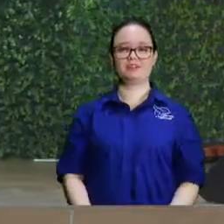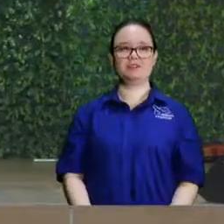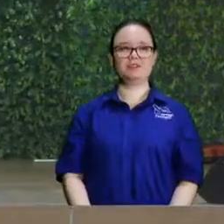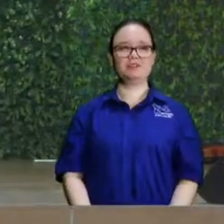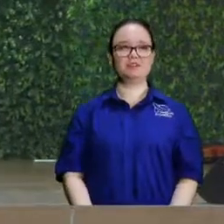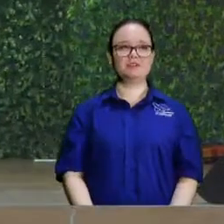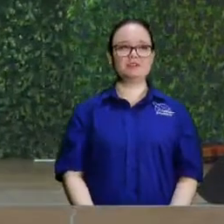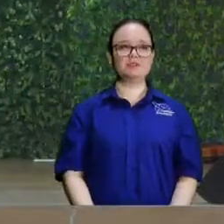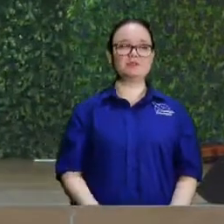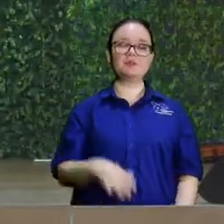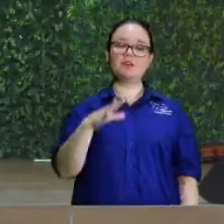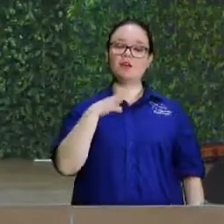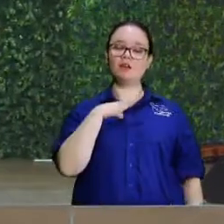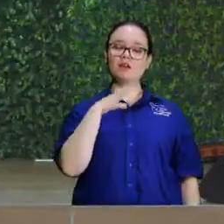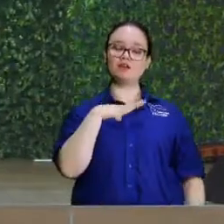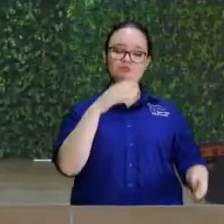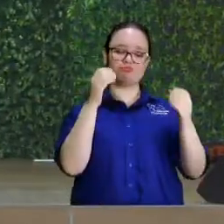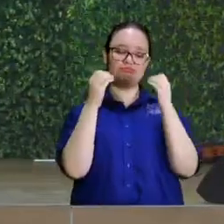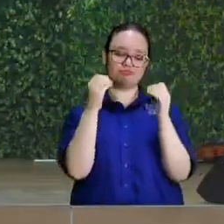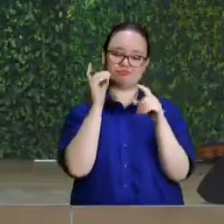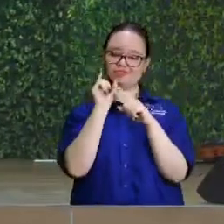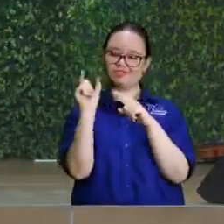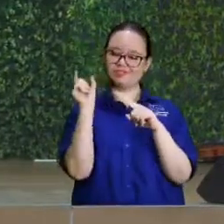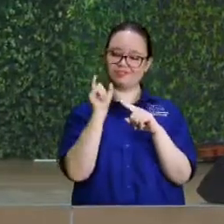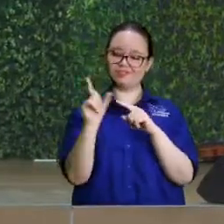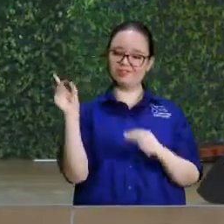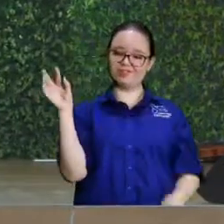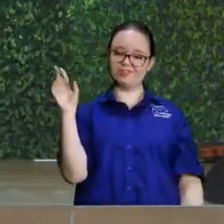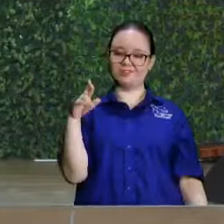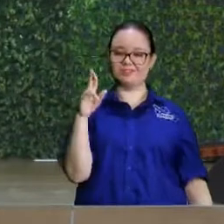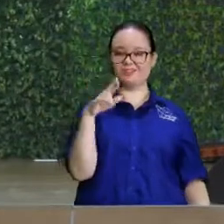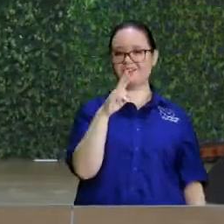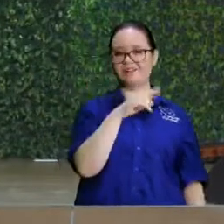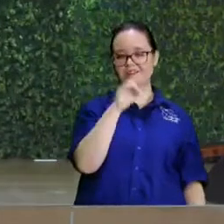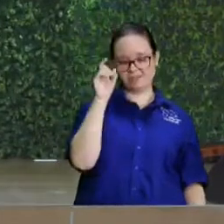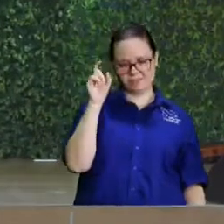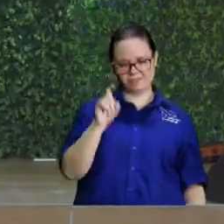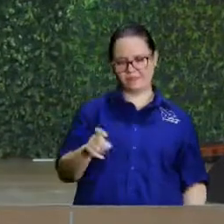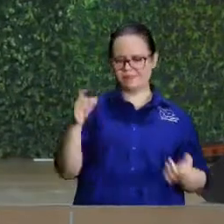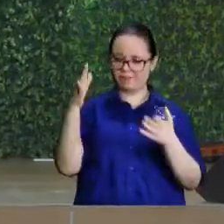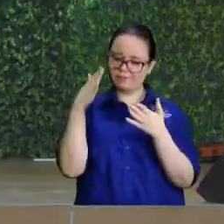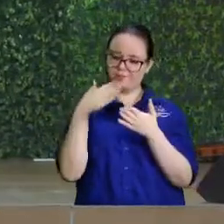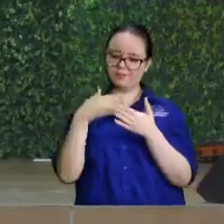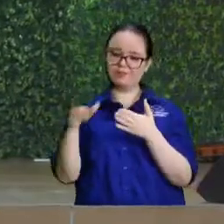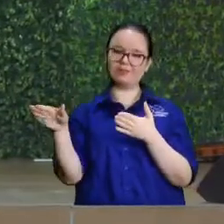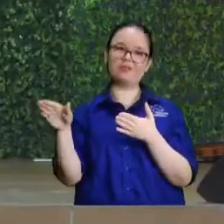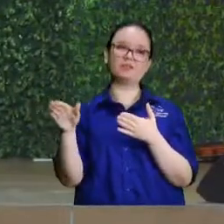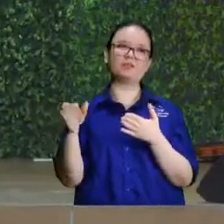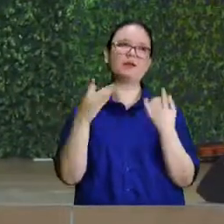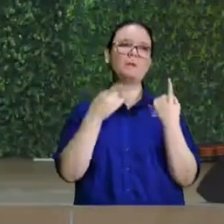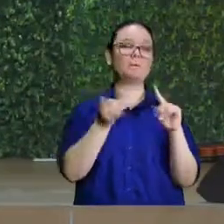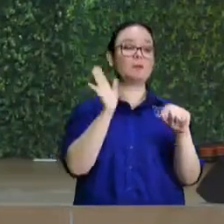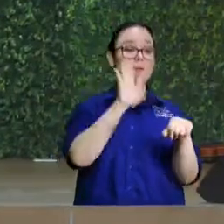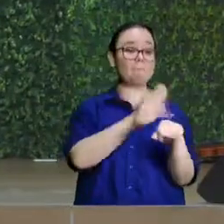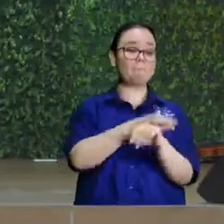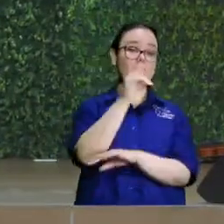o sea hay un montón de cosas extrañas extranjeras que debemos de quitar pero las más importantes son las doctrinas